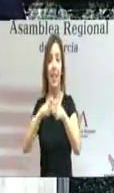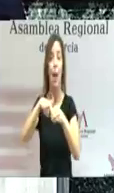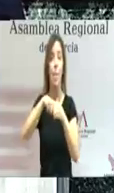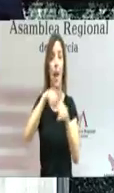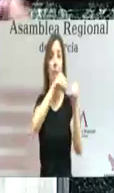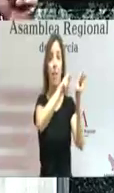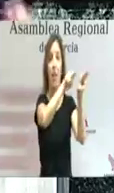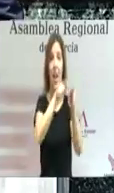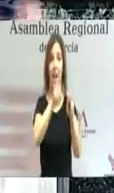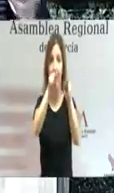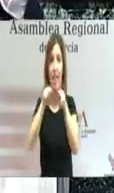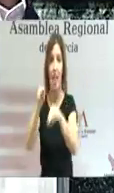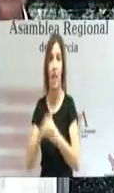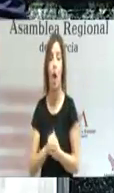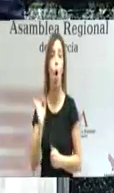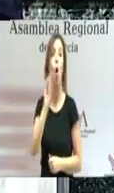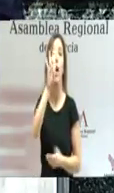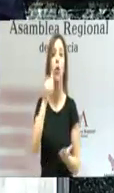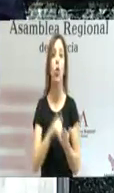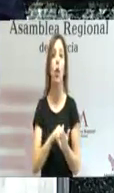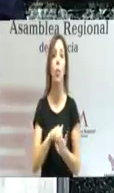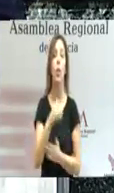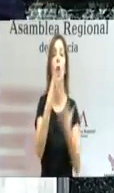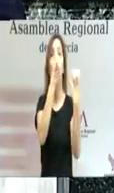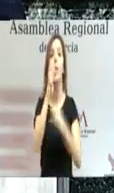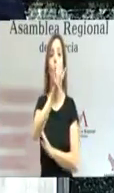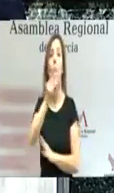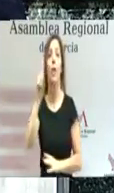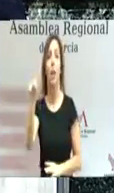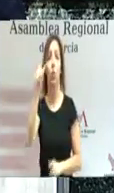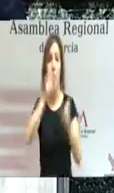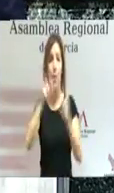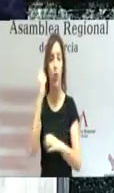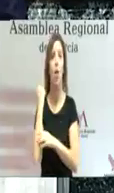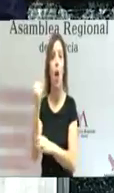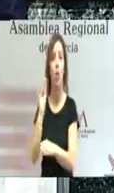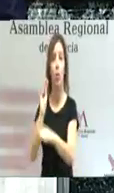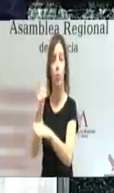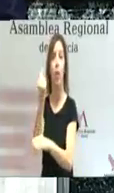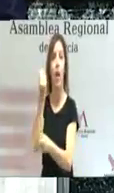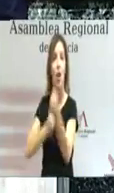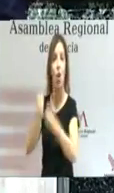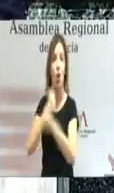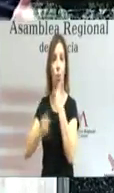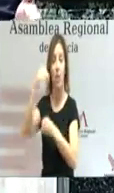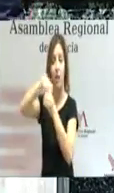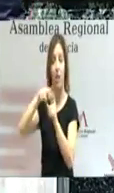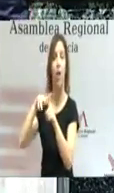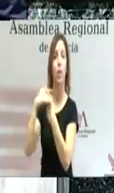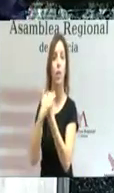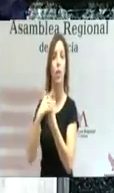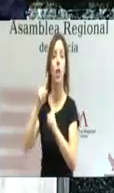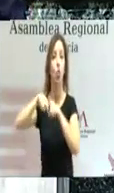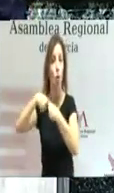residencia o las 14.841 personas que reciben una prestación económica en el ámbito del entorno familiar, en sus